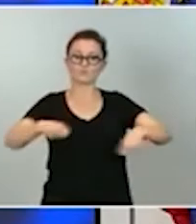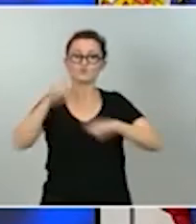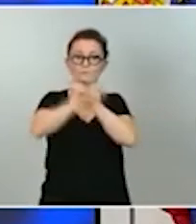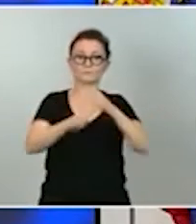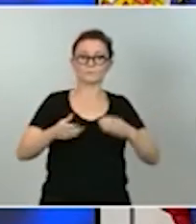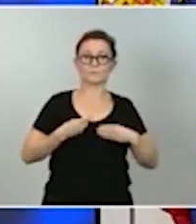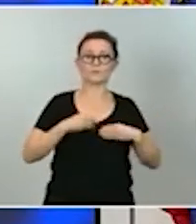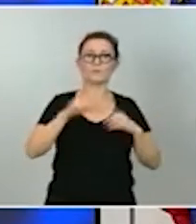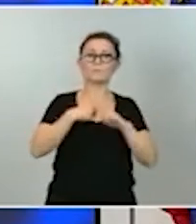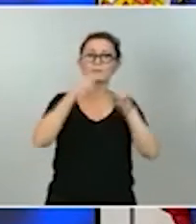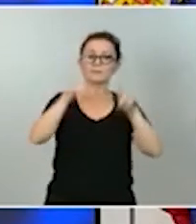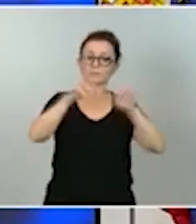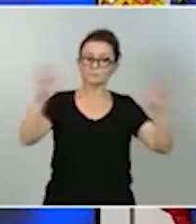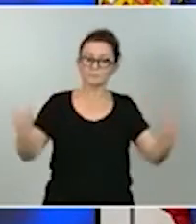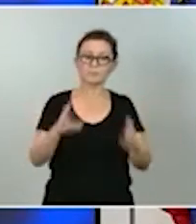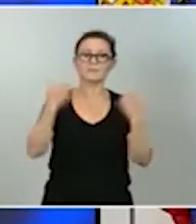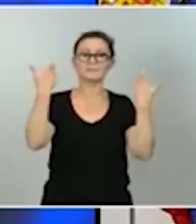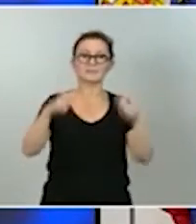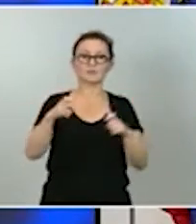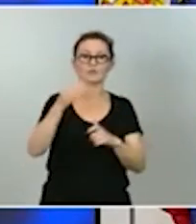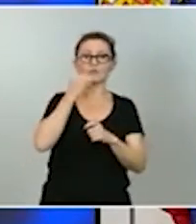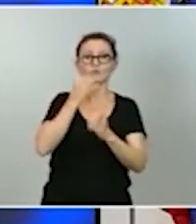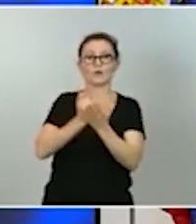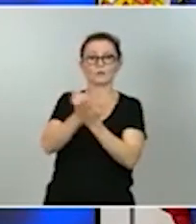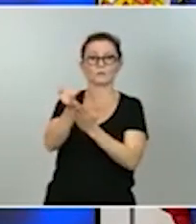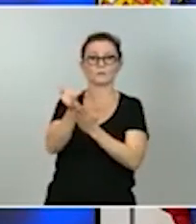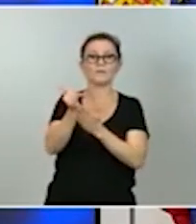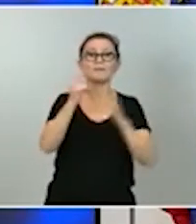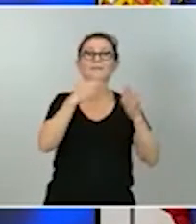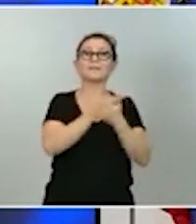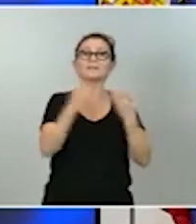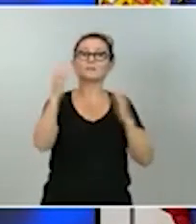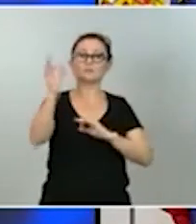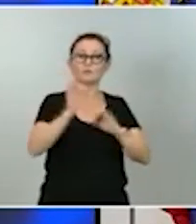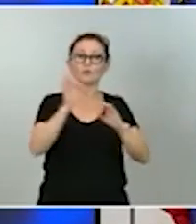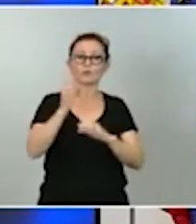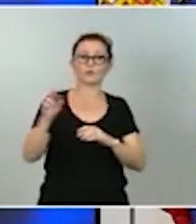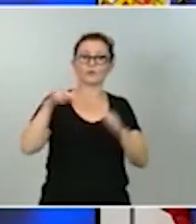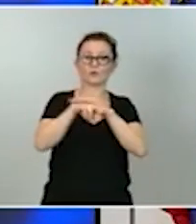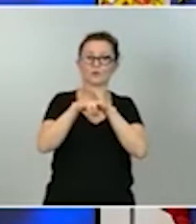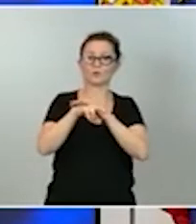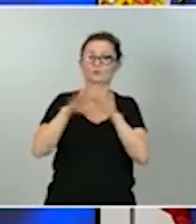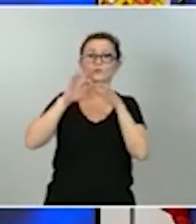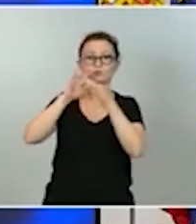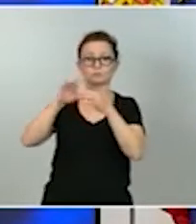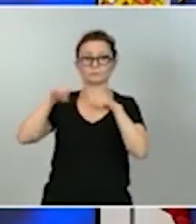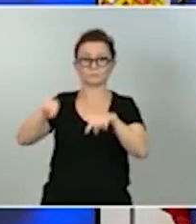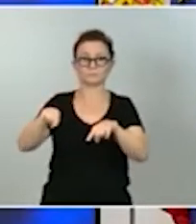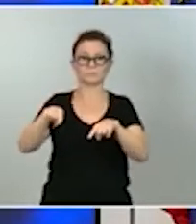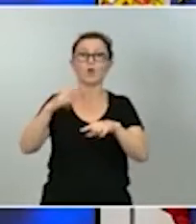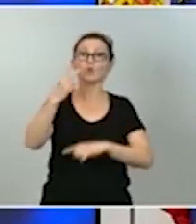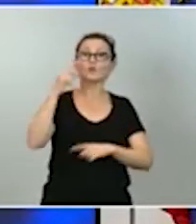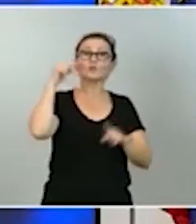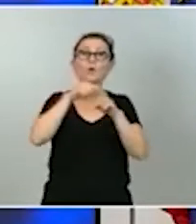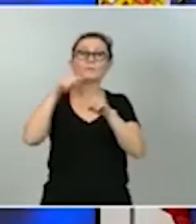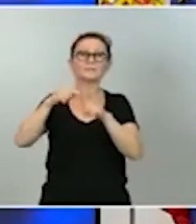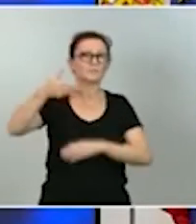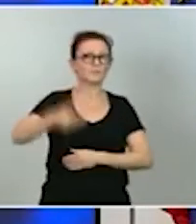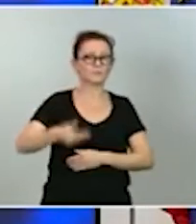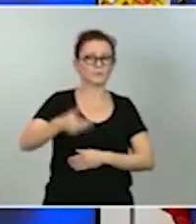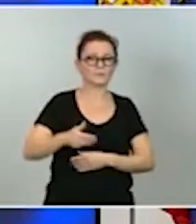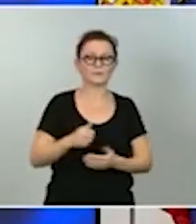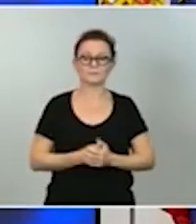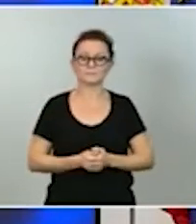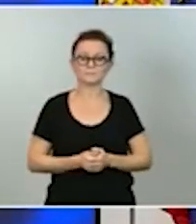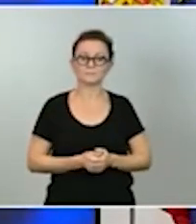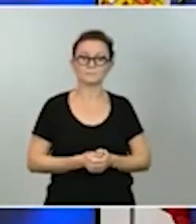agroalimentario que concentra el 16% de los recursos apunta a dos objetivos fundamentales uno mejorar